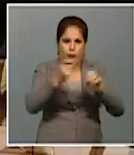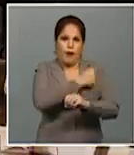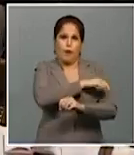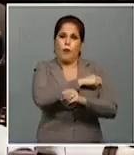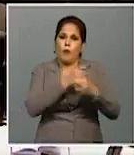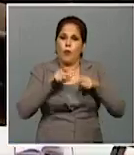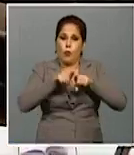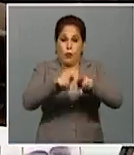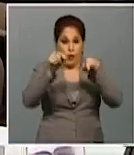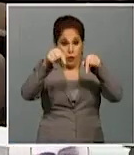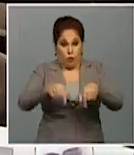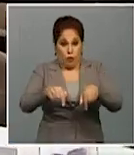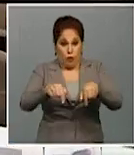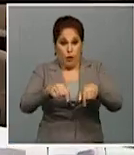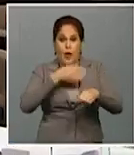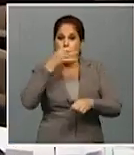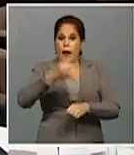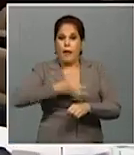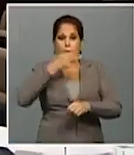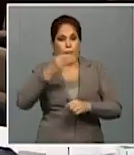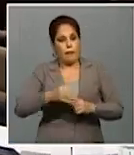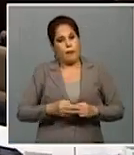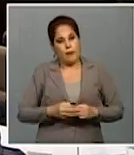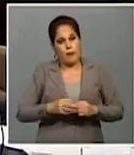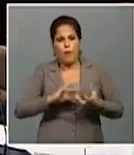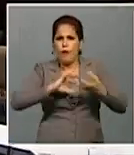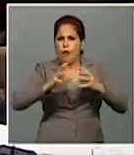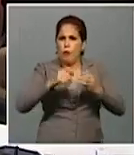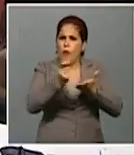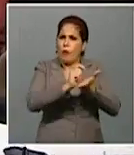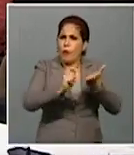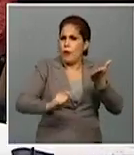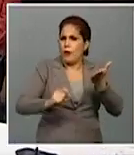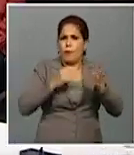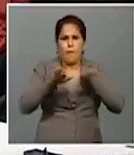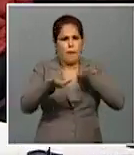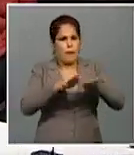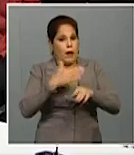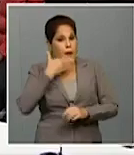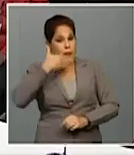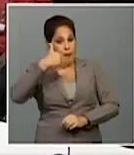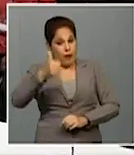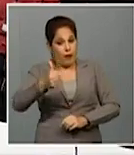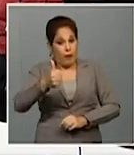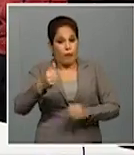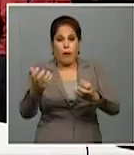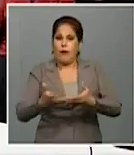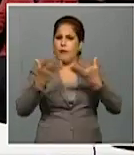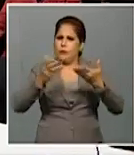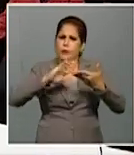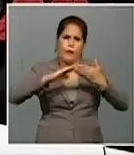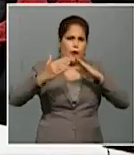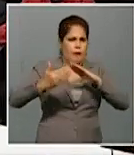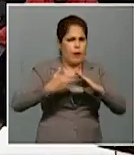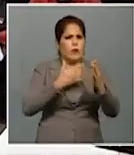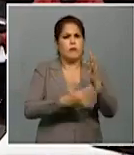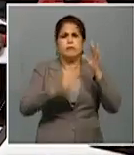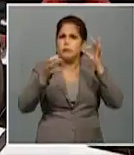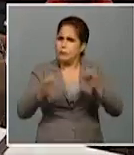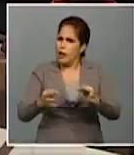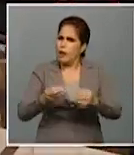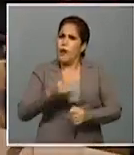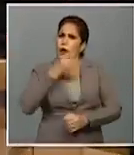Hoy precisamos de modos más consensuados y de una documentación mejor preparada para fomentar debates honestos y